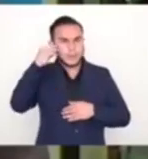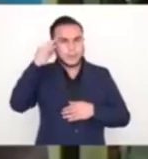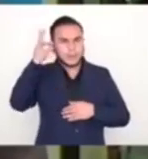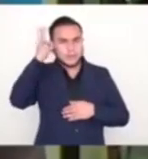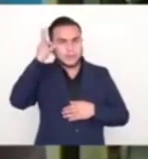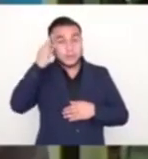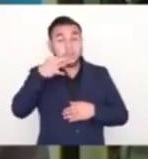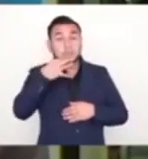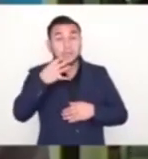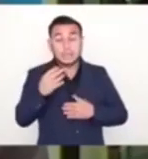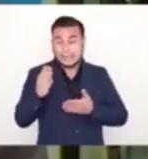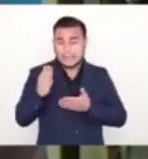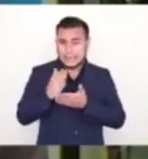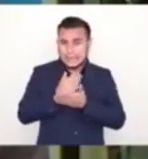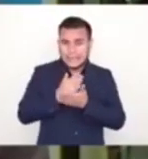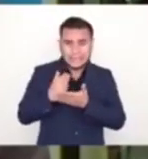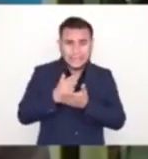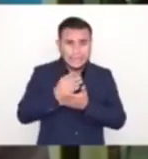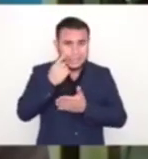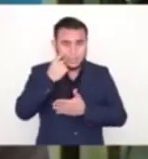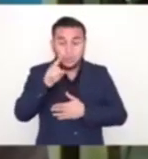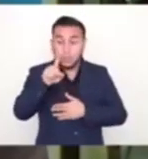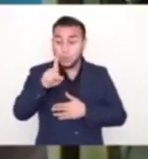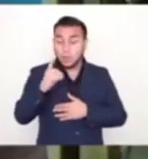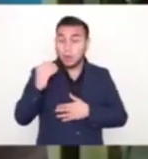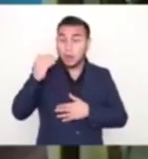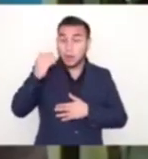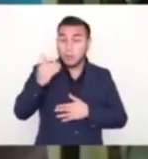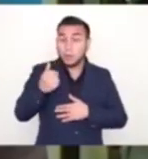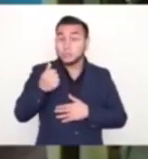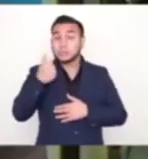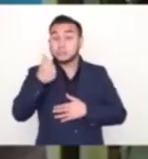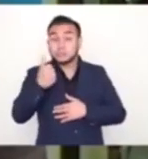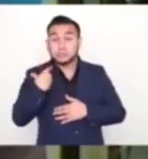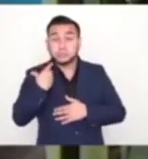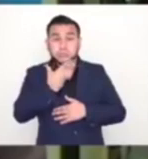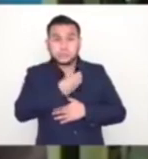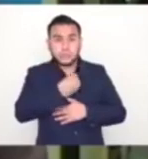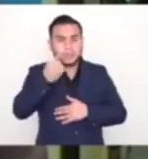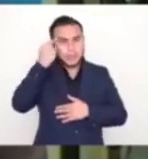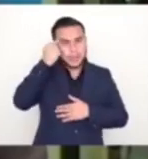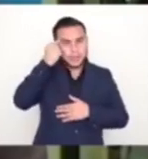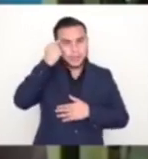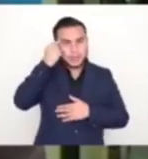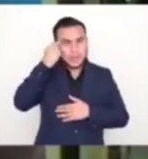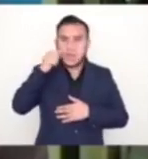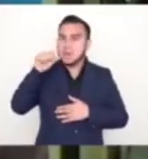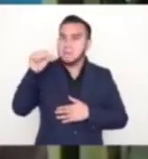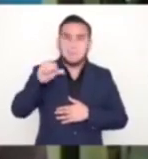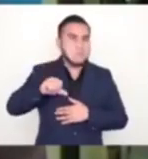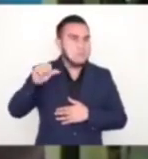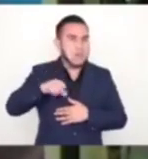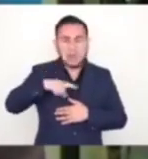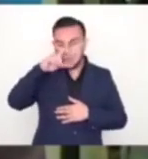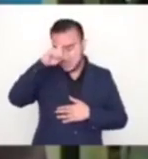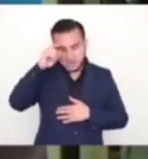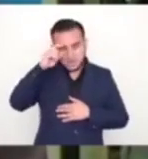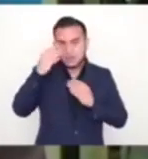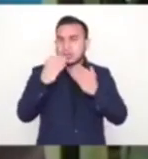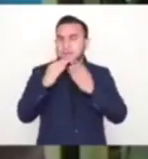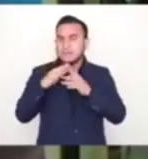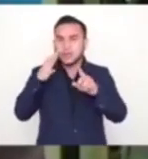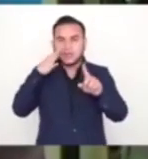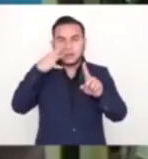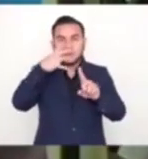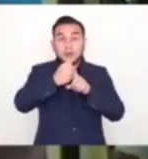hemos visto una sola medida, William, en un año de su gobierno, que nosotros digamos, pues no, está apartada de los propósitos o de los fines demócratas